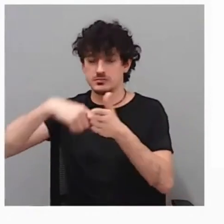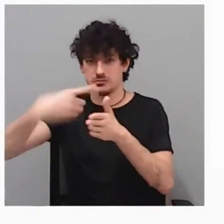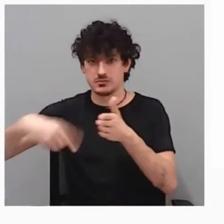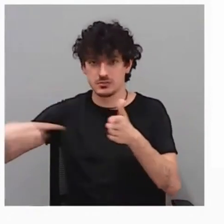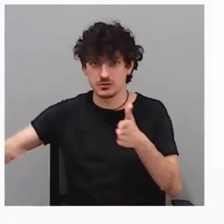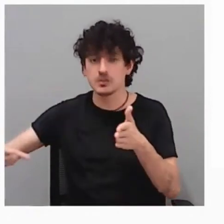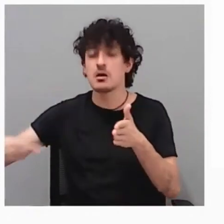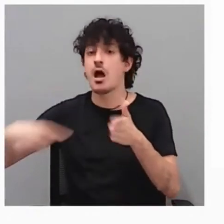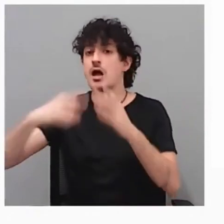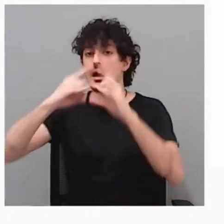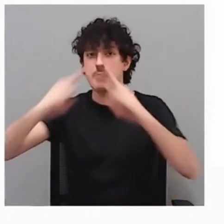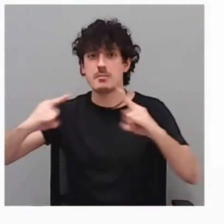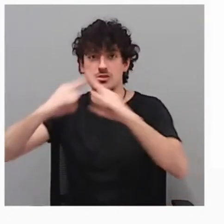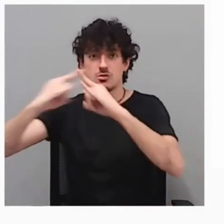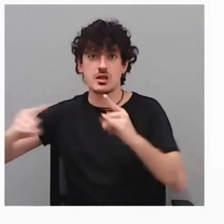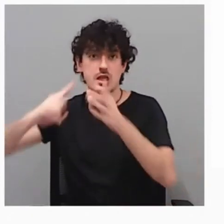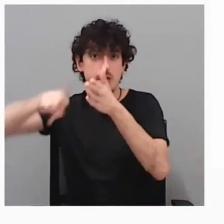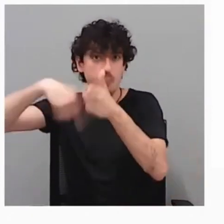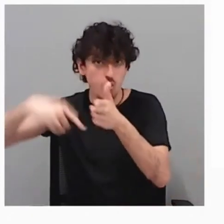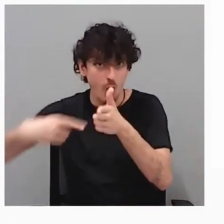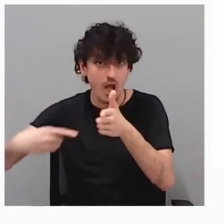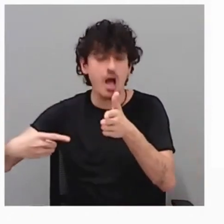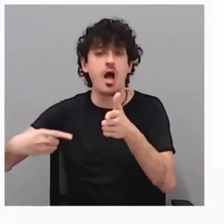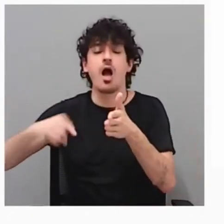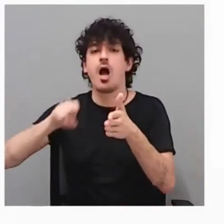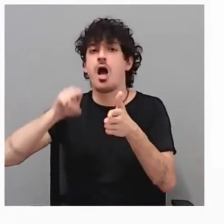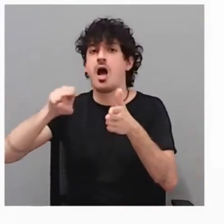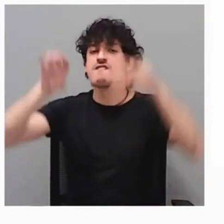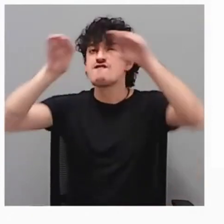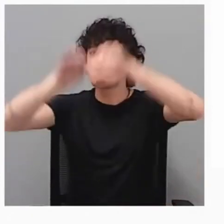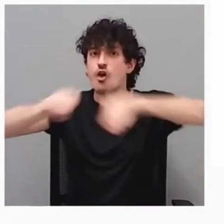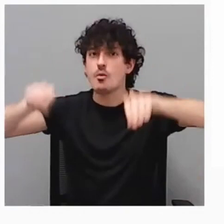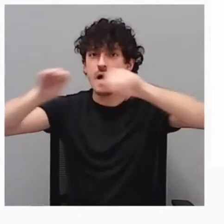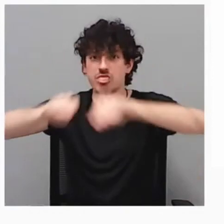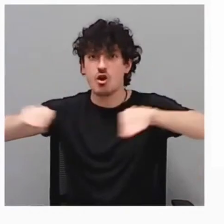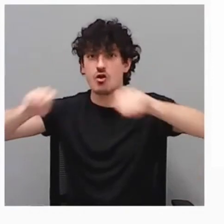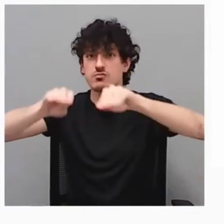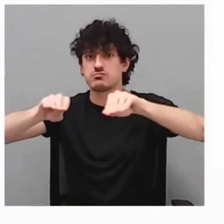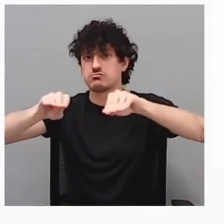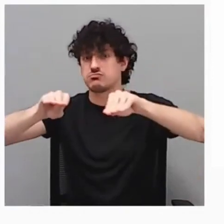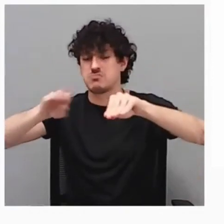y tienen una formación en valores muy ligadas a los ODS.